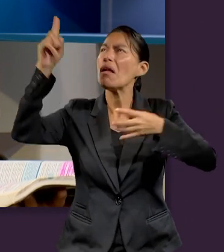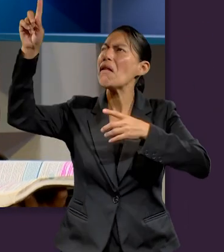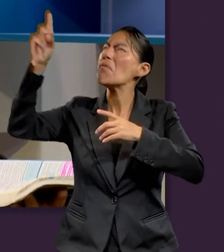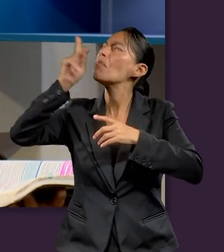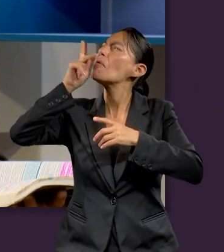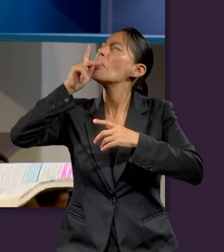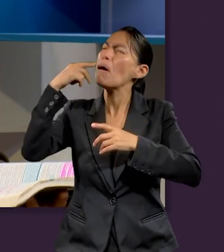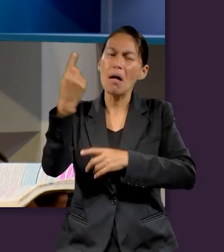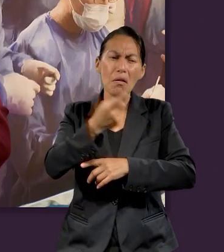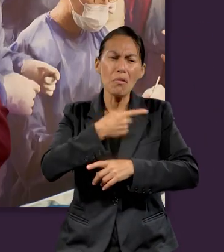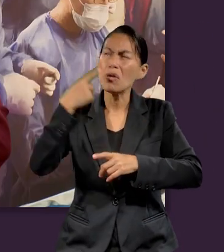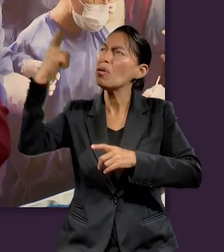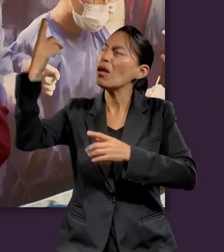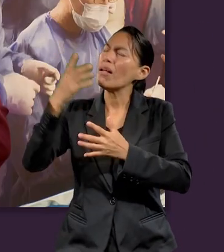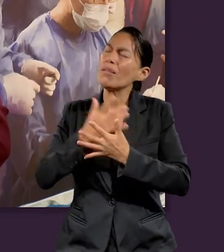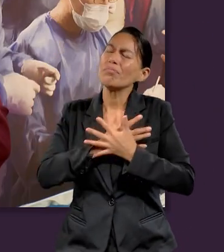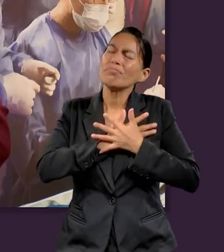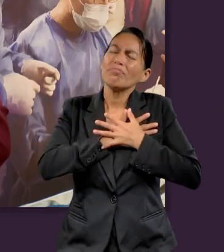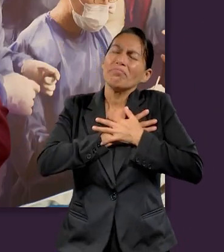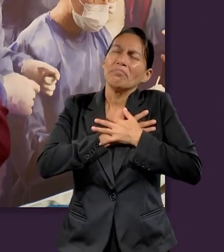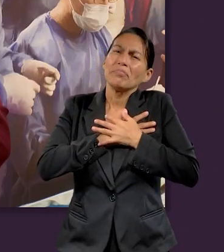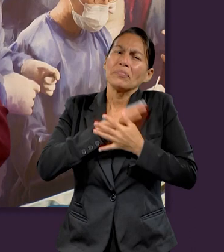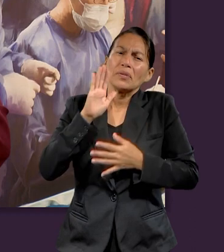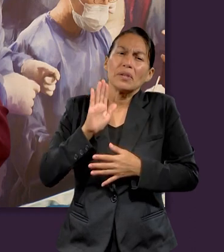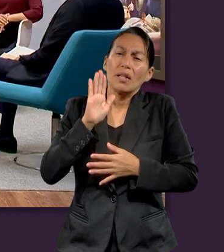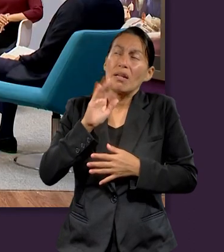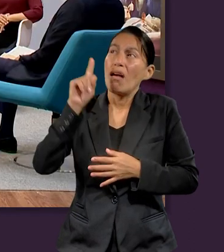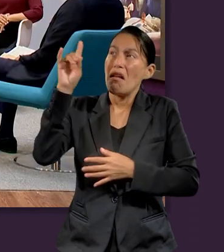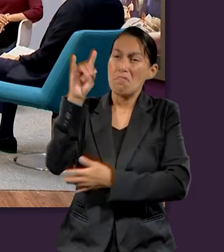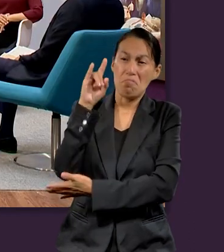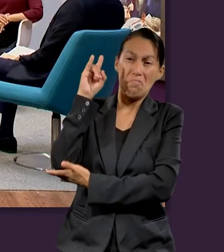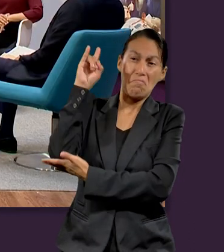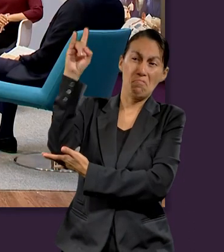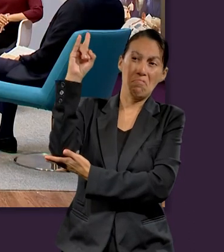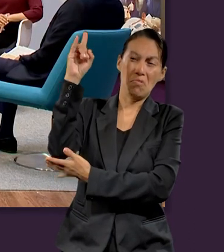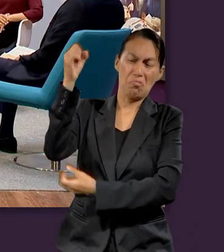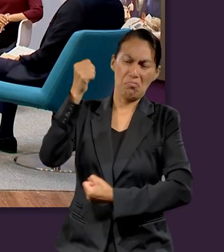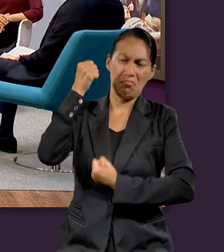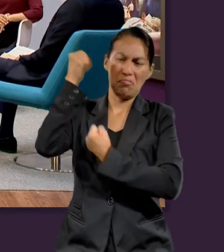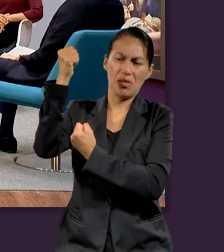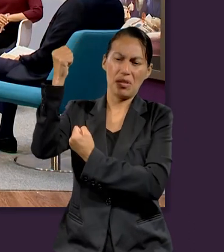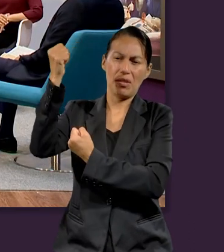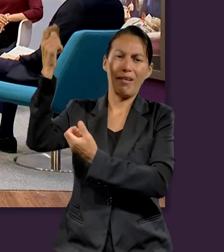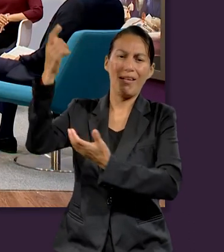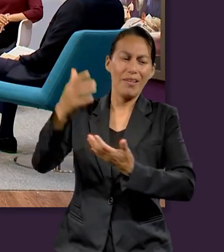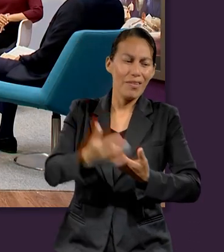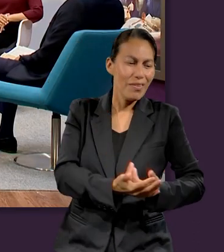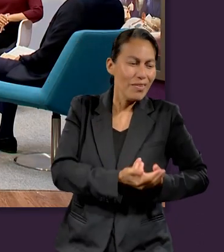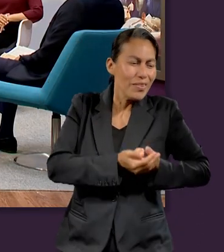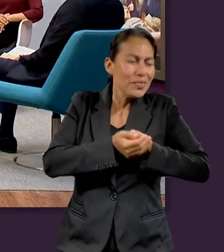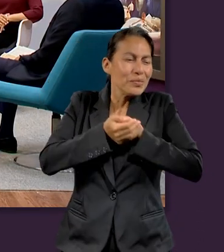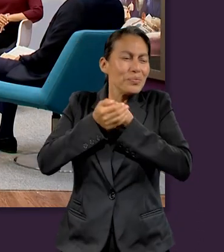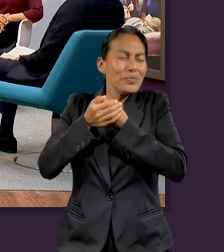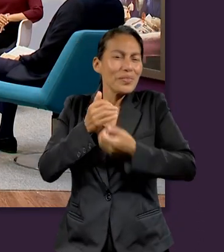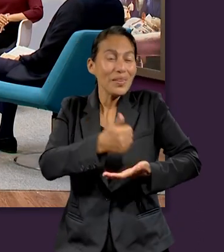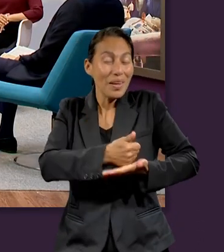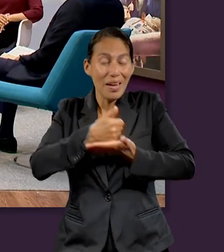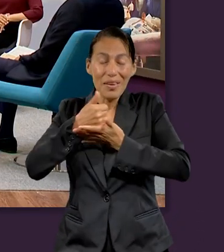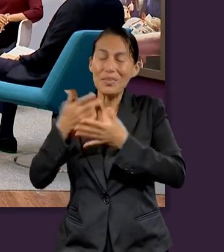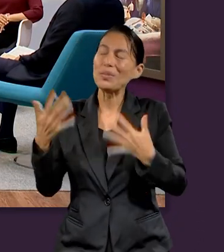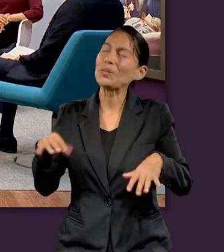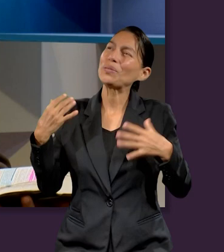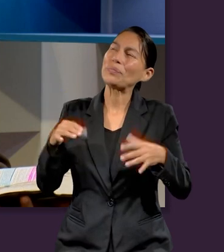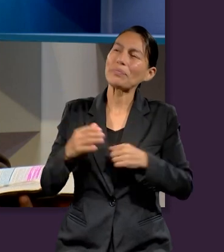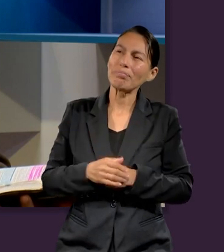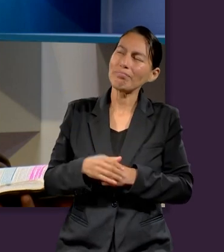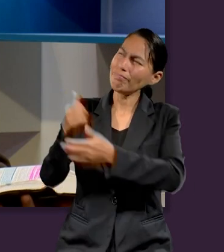Padre amante, como un poderoso gigante, para ayudarnos a salir adelante. Ahorita que cité el pasaje de